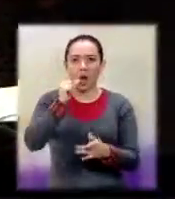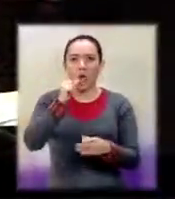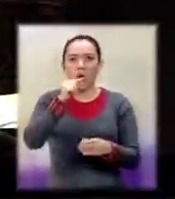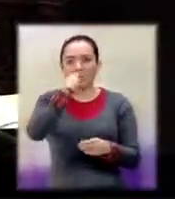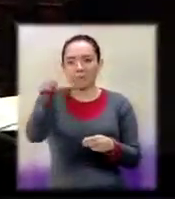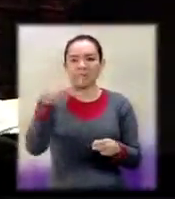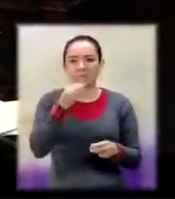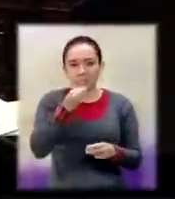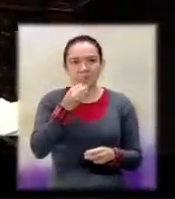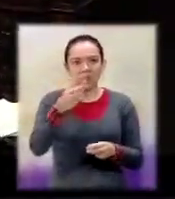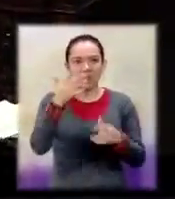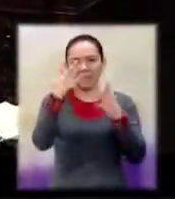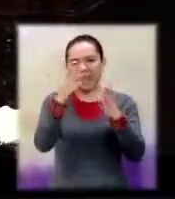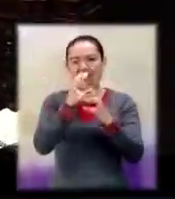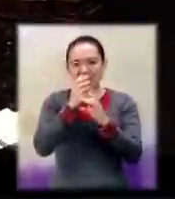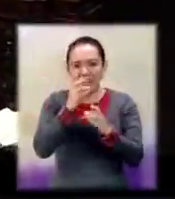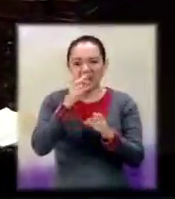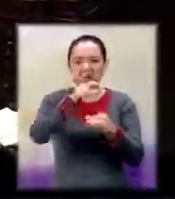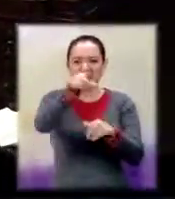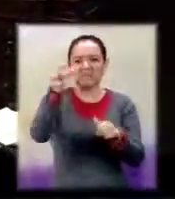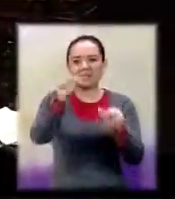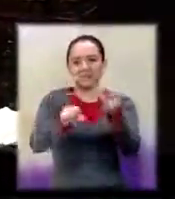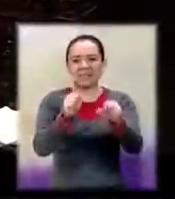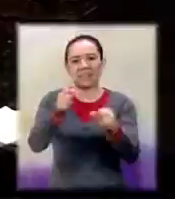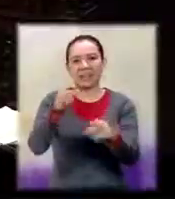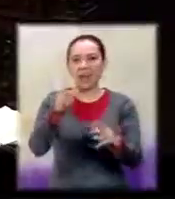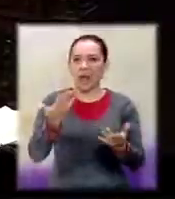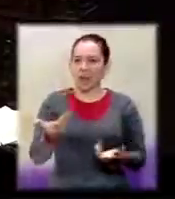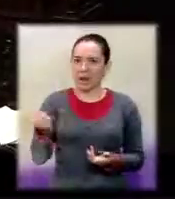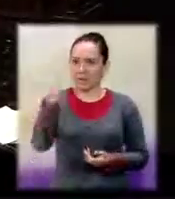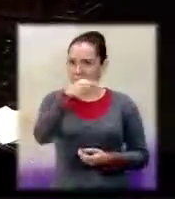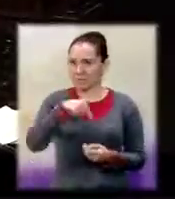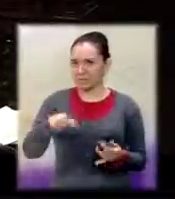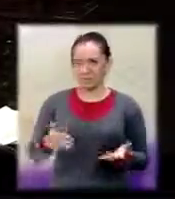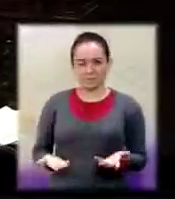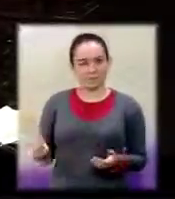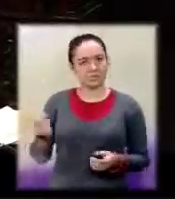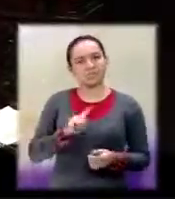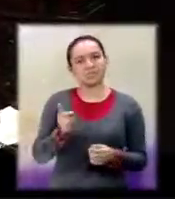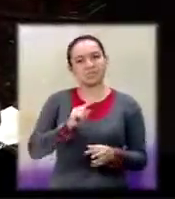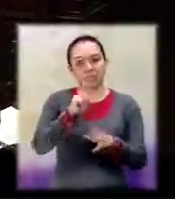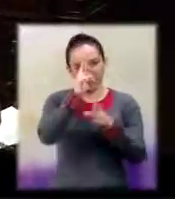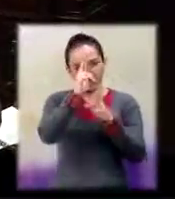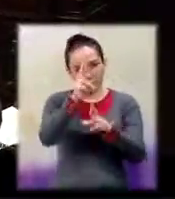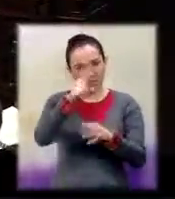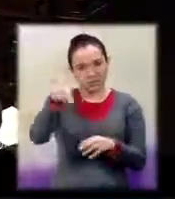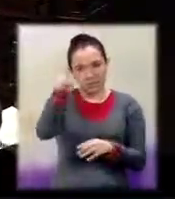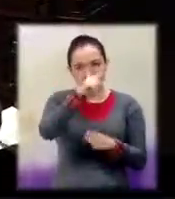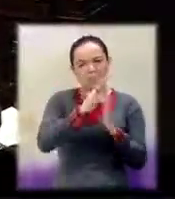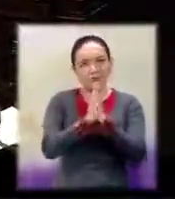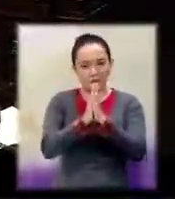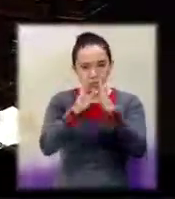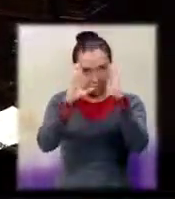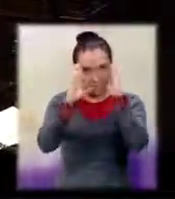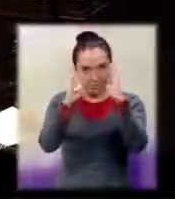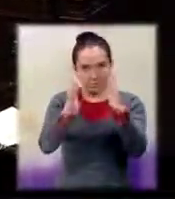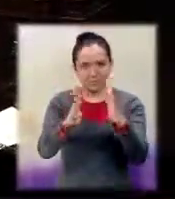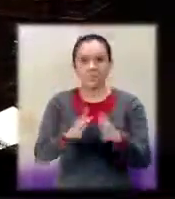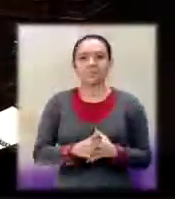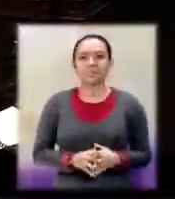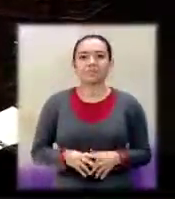Nosotros, señor presidente y honorable pleno, y voy a agradecerle a las personas que con el respeto que se les escucha, lo escuchen aún.